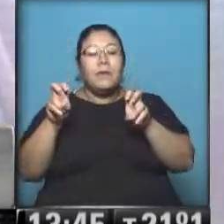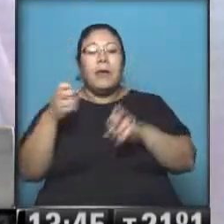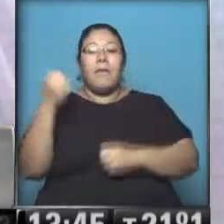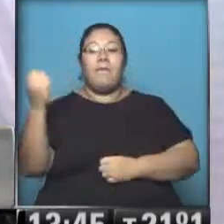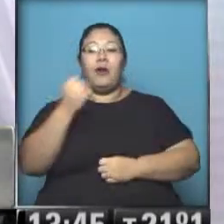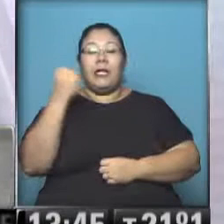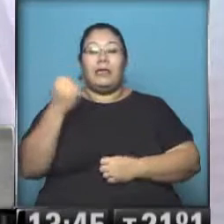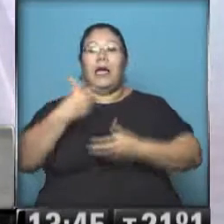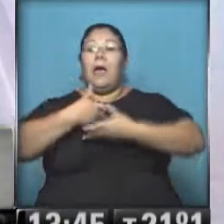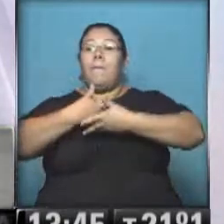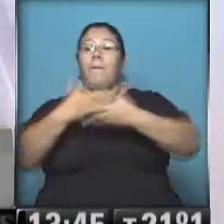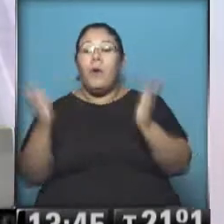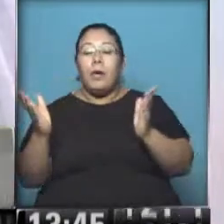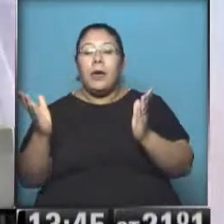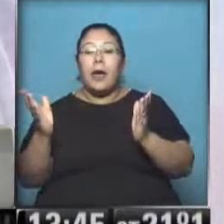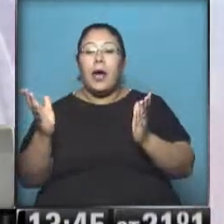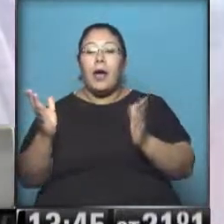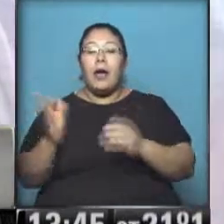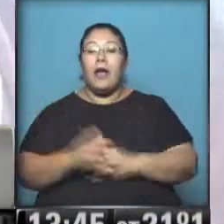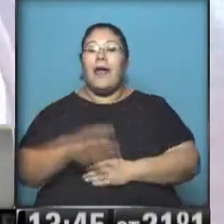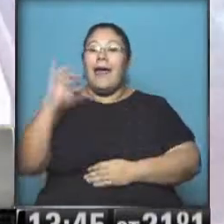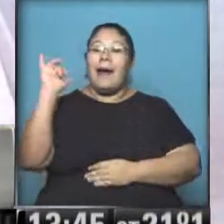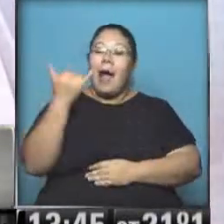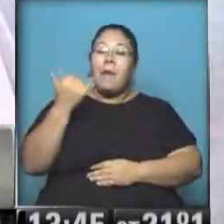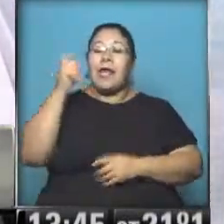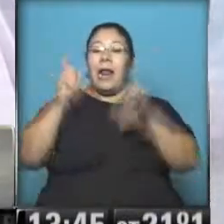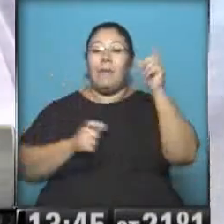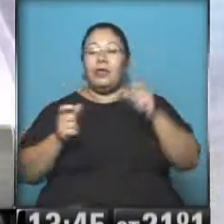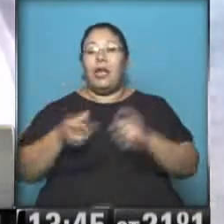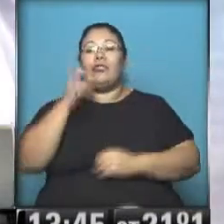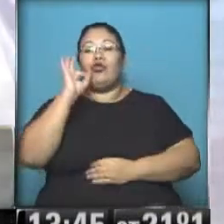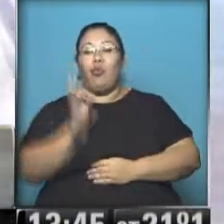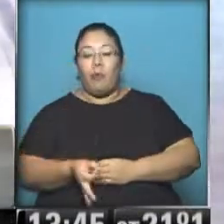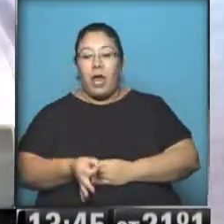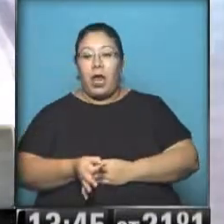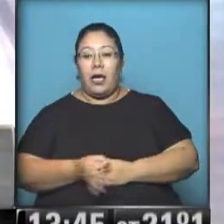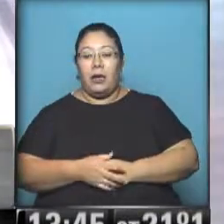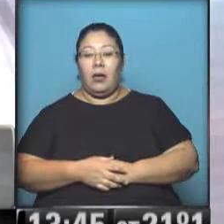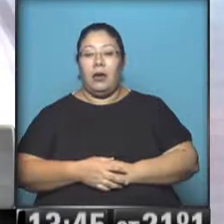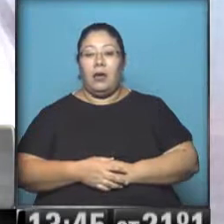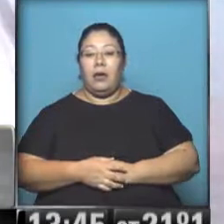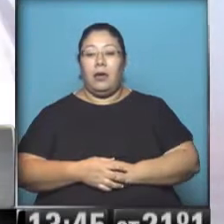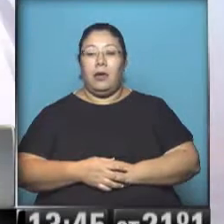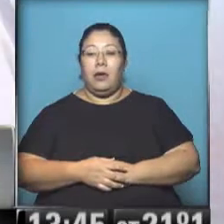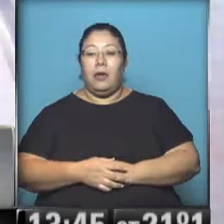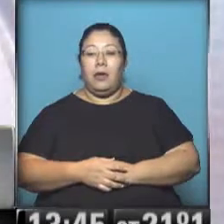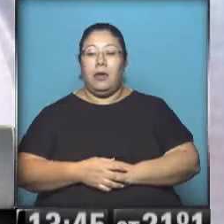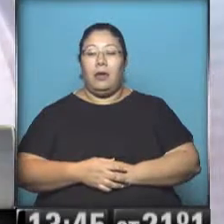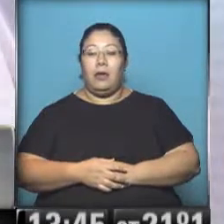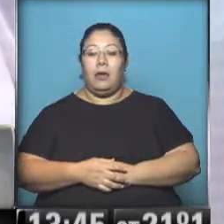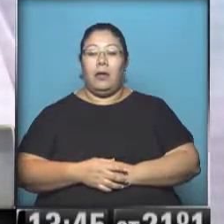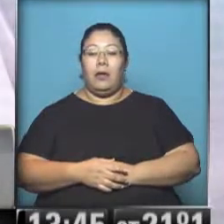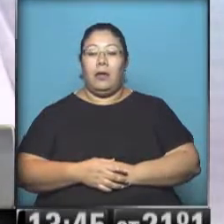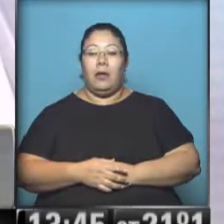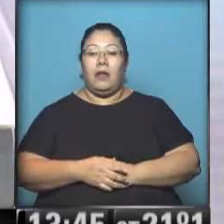Hacerla pública era permitir que hubiera cámaras y que todo el mundo conociera directamente de boca de los preguntados